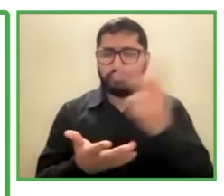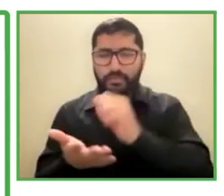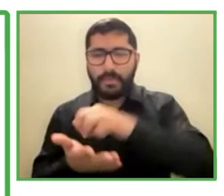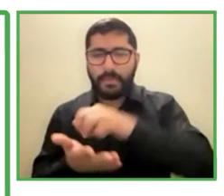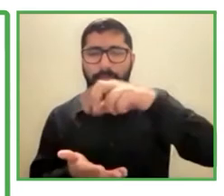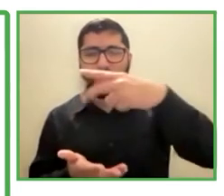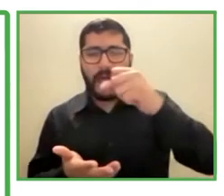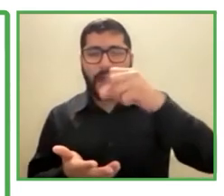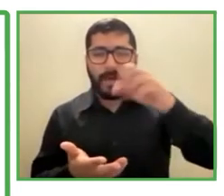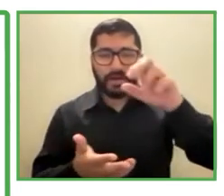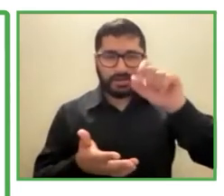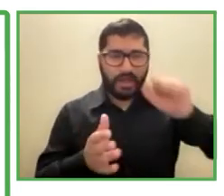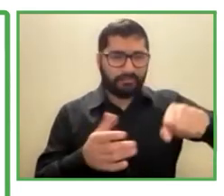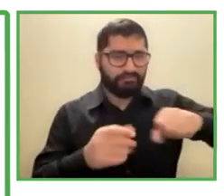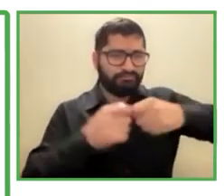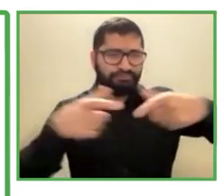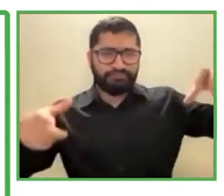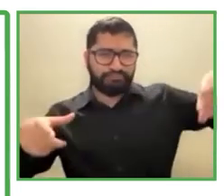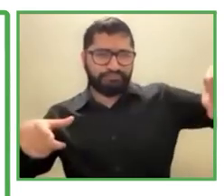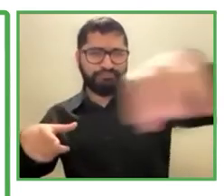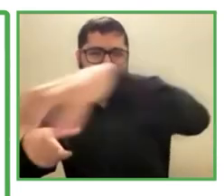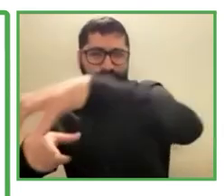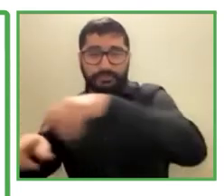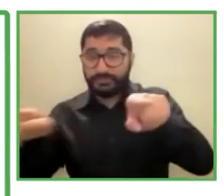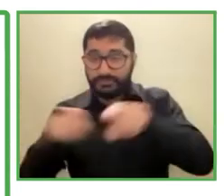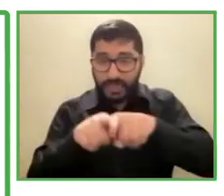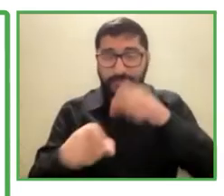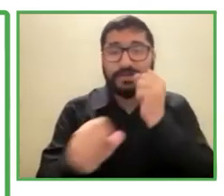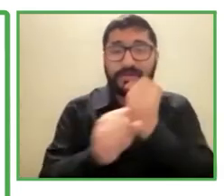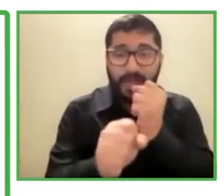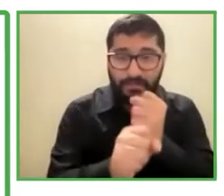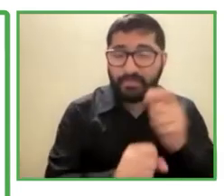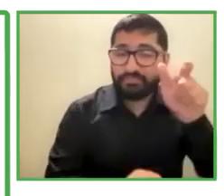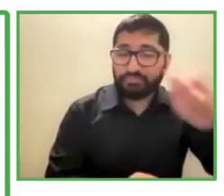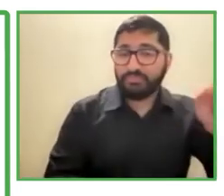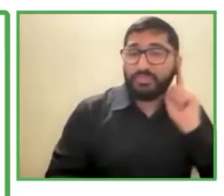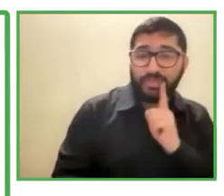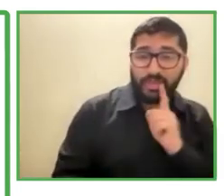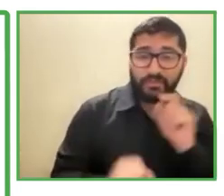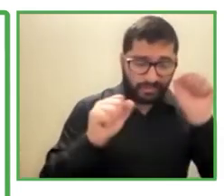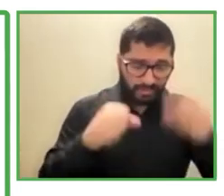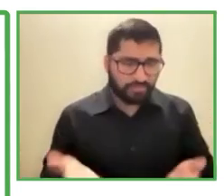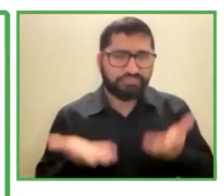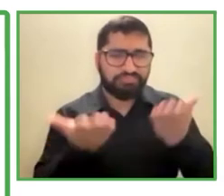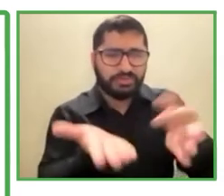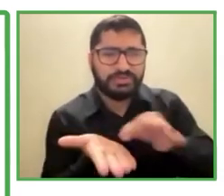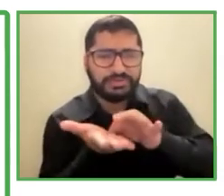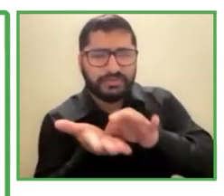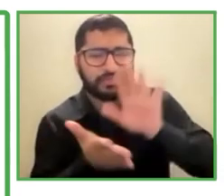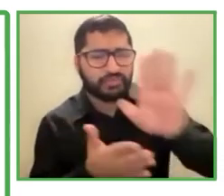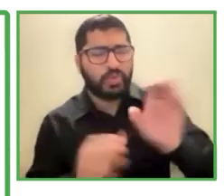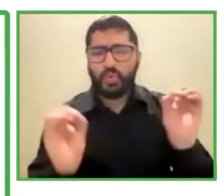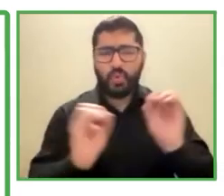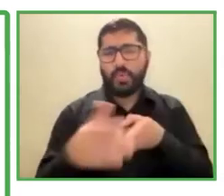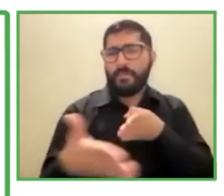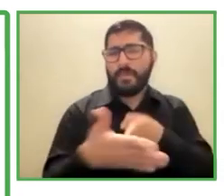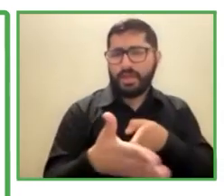servicios libres de barreras a sus clientes y el ministerio de asuntos sociales